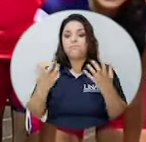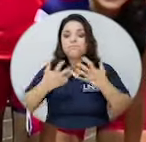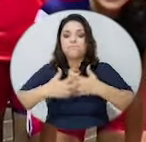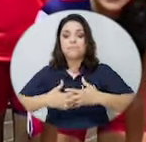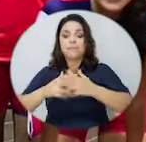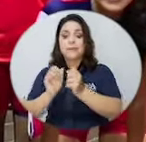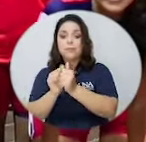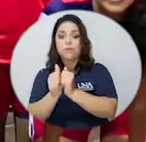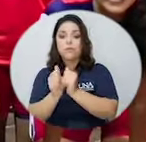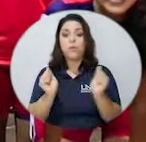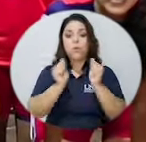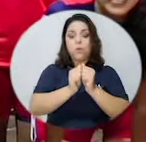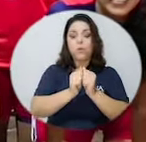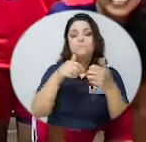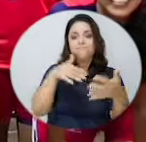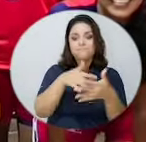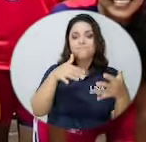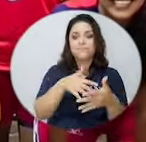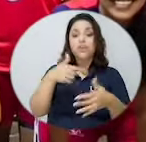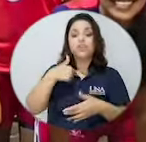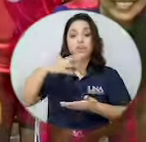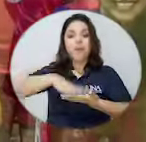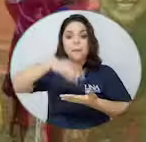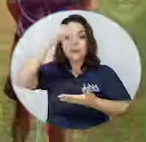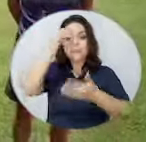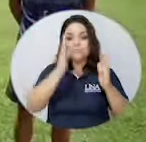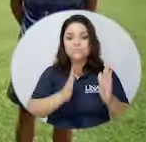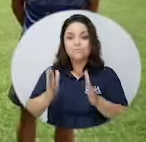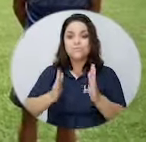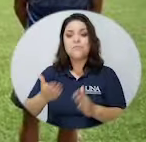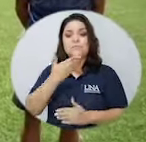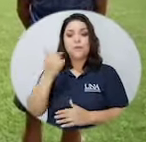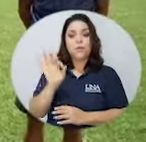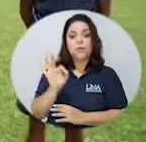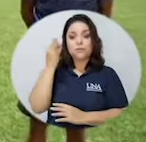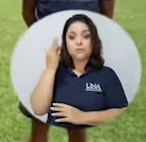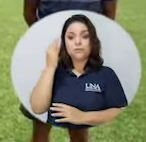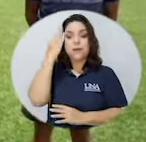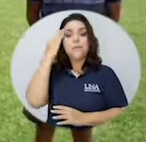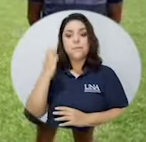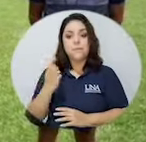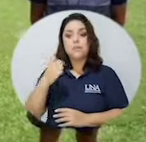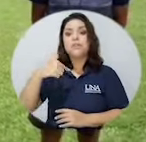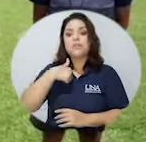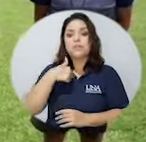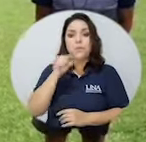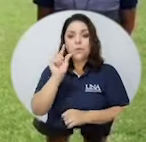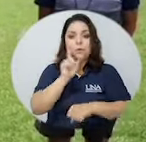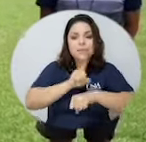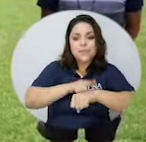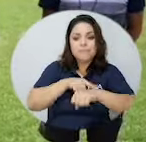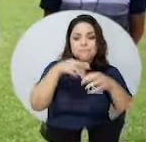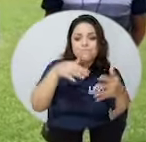con lo académico. Entonces, yo tuve que aprender a organizarme de una mejor manera porque, o sea, sacaba mi